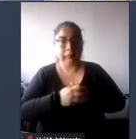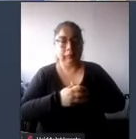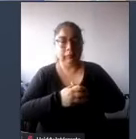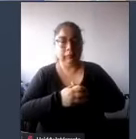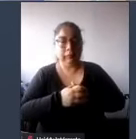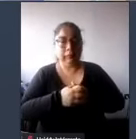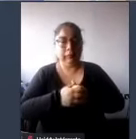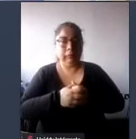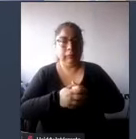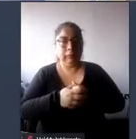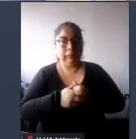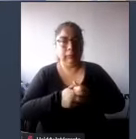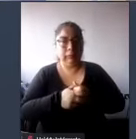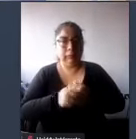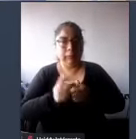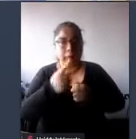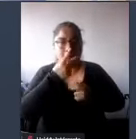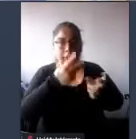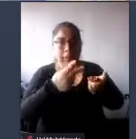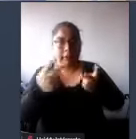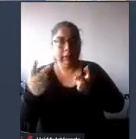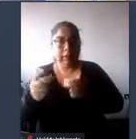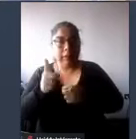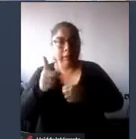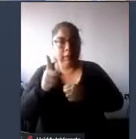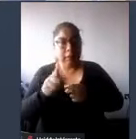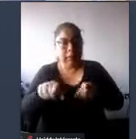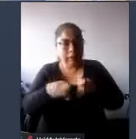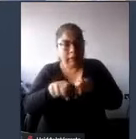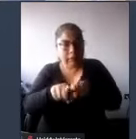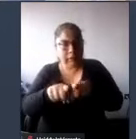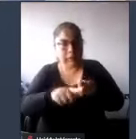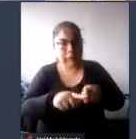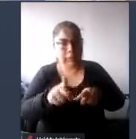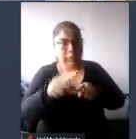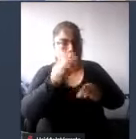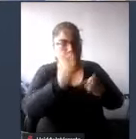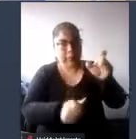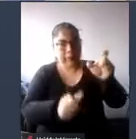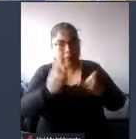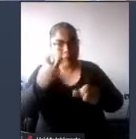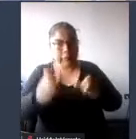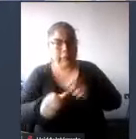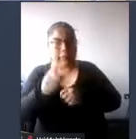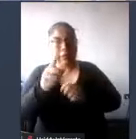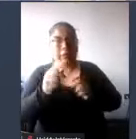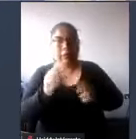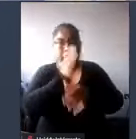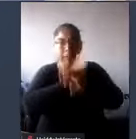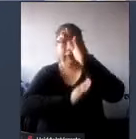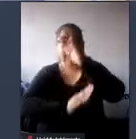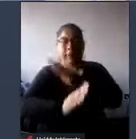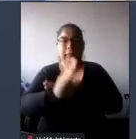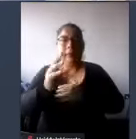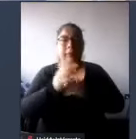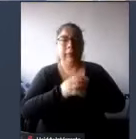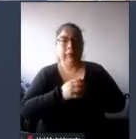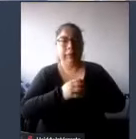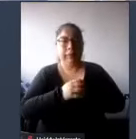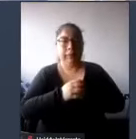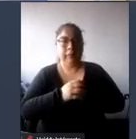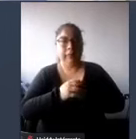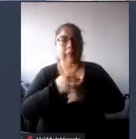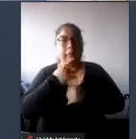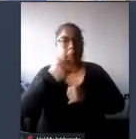se estima que el porcentaje de población en situación de discapacidad obviamente